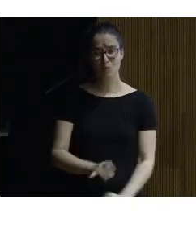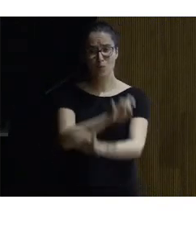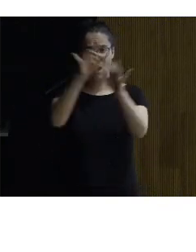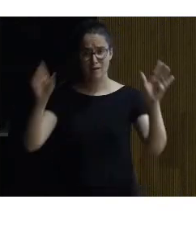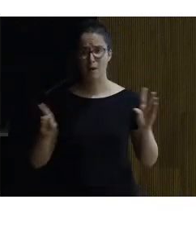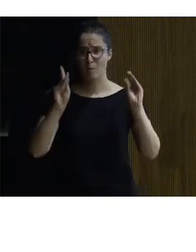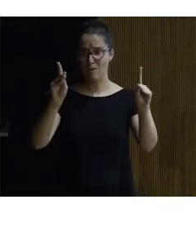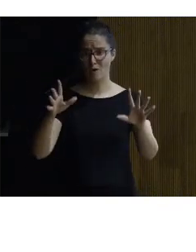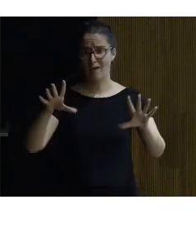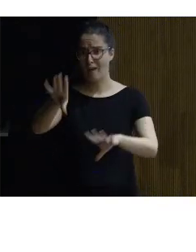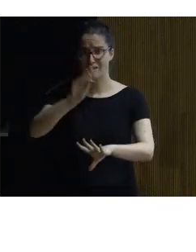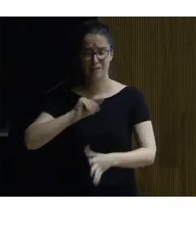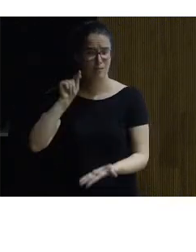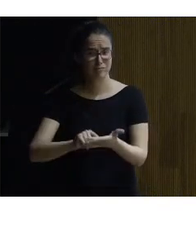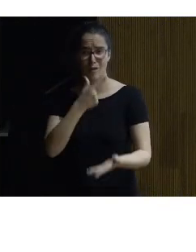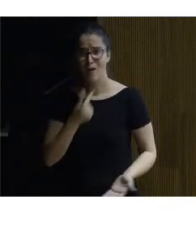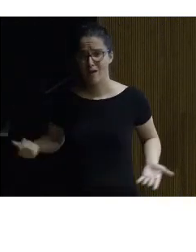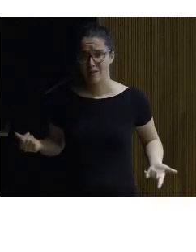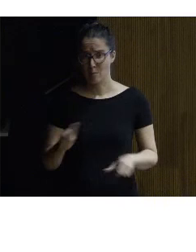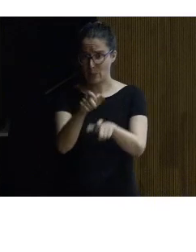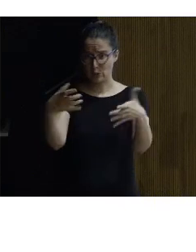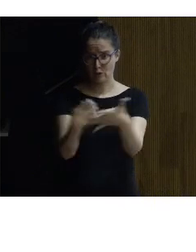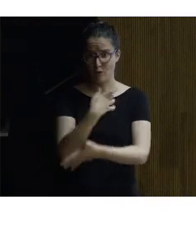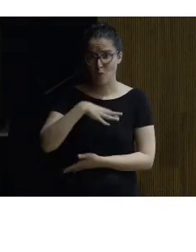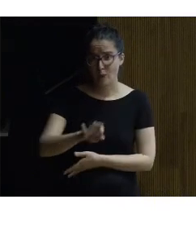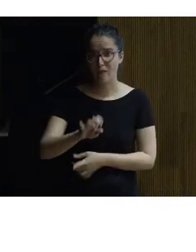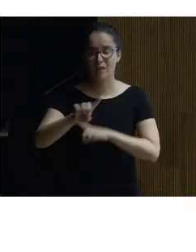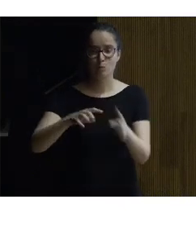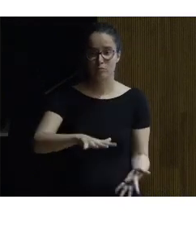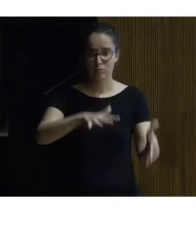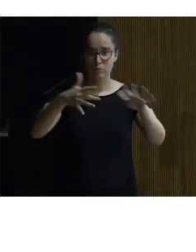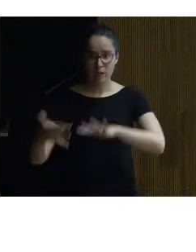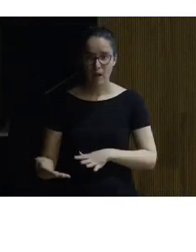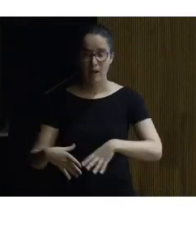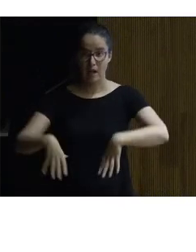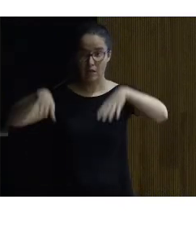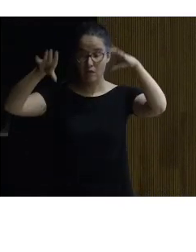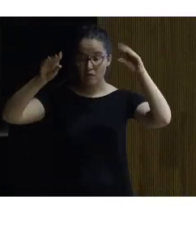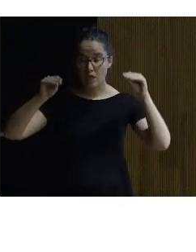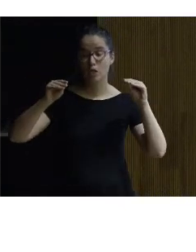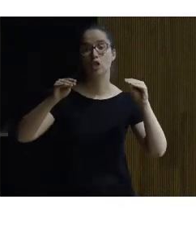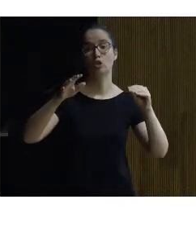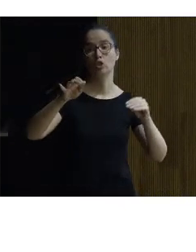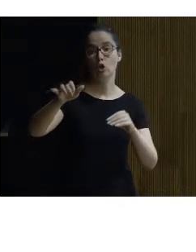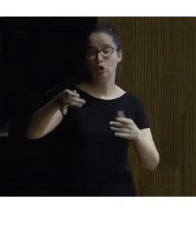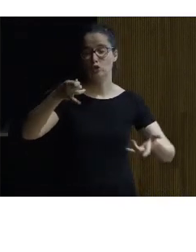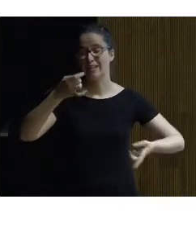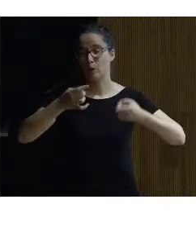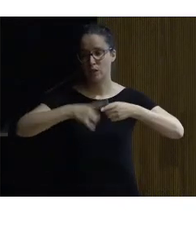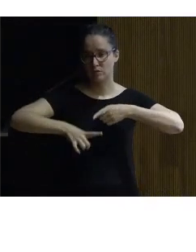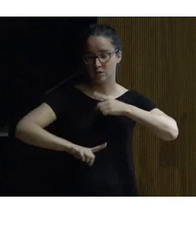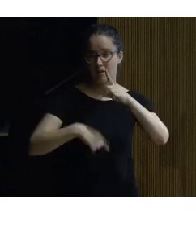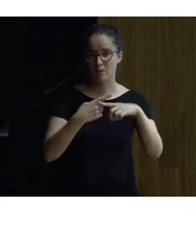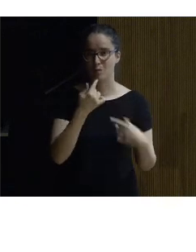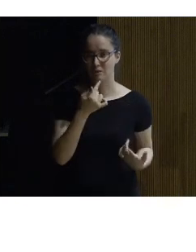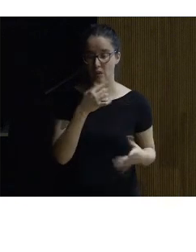pedagógica la entiende todo el mundo y luego tienes la reproducción del edificio de todos los desde una serie de cosas que además